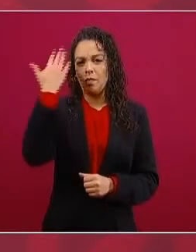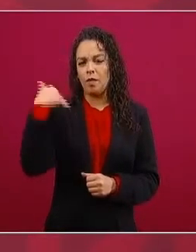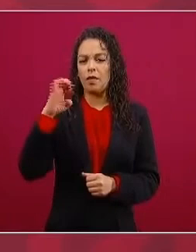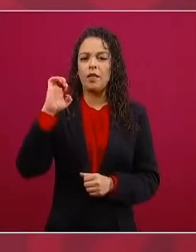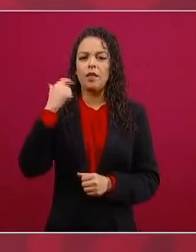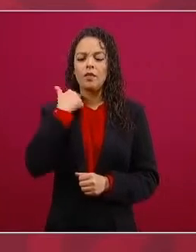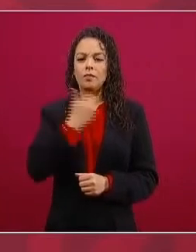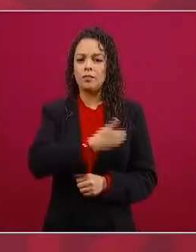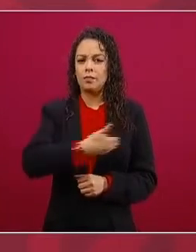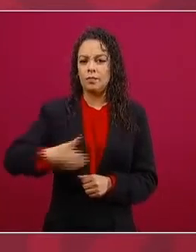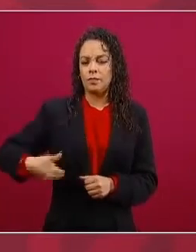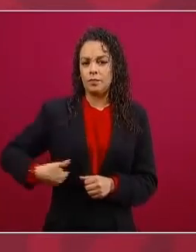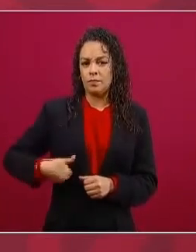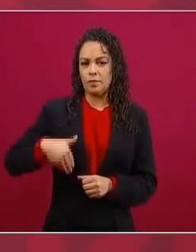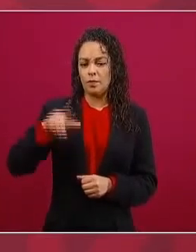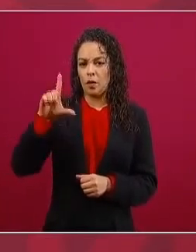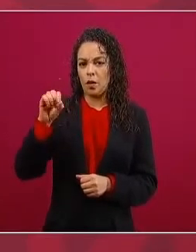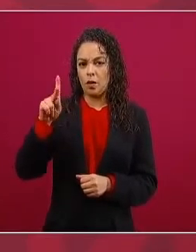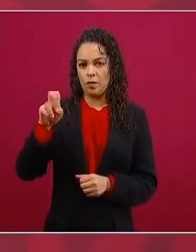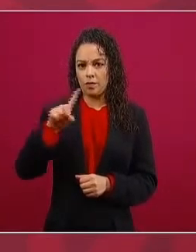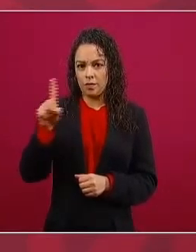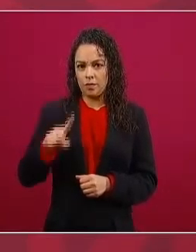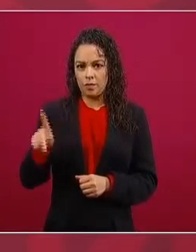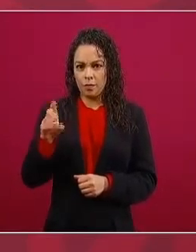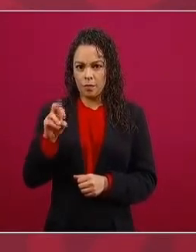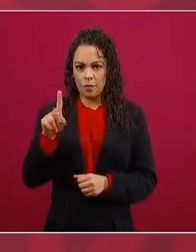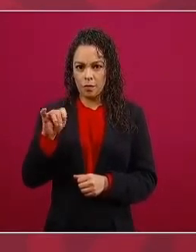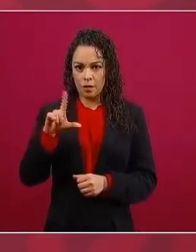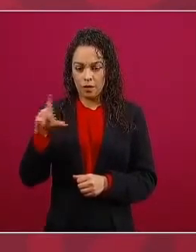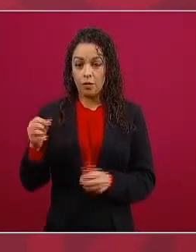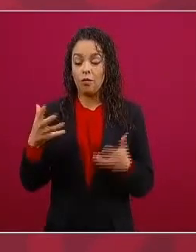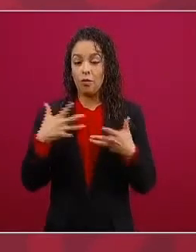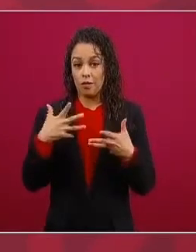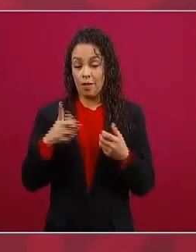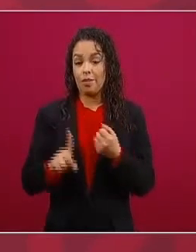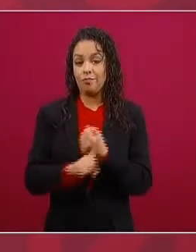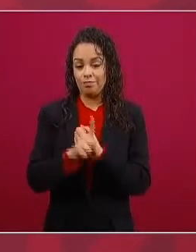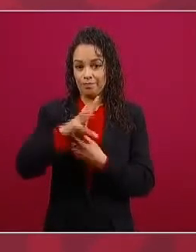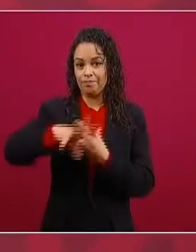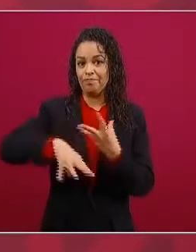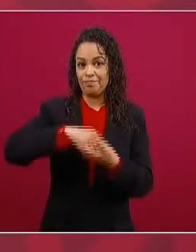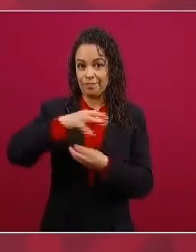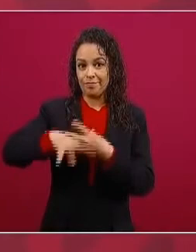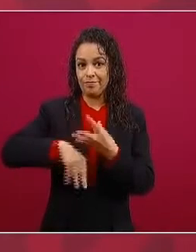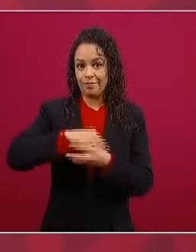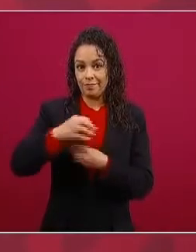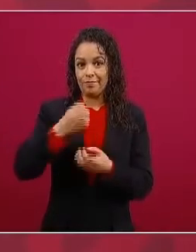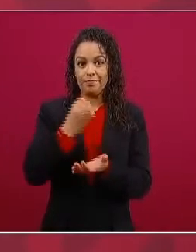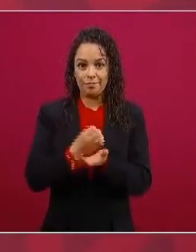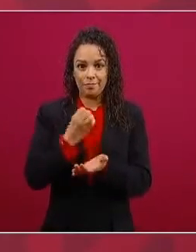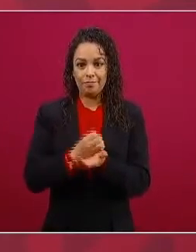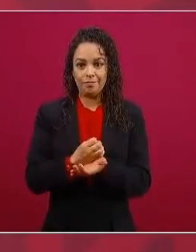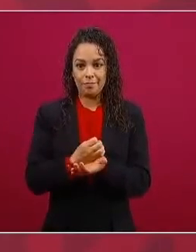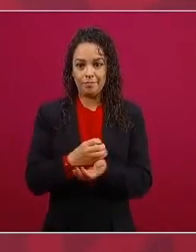del final López Portillo hay hasta una anécdota